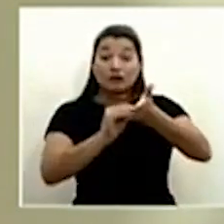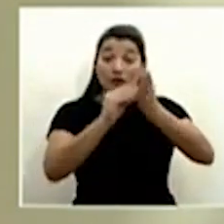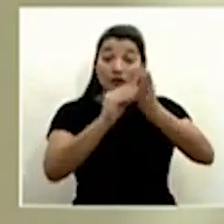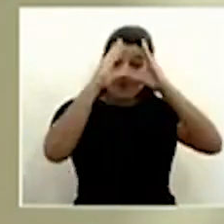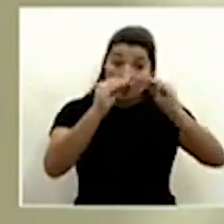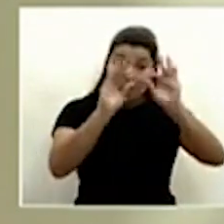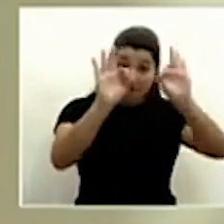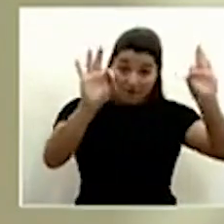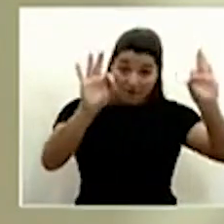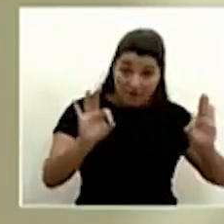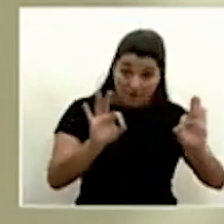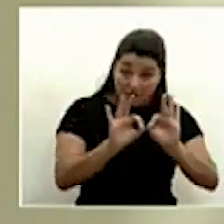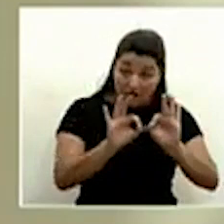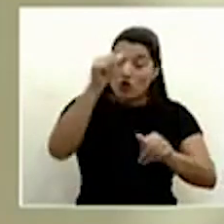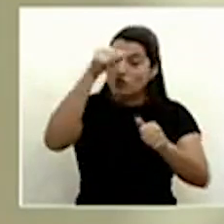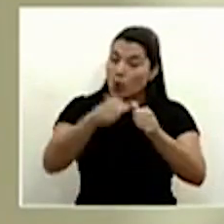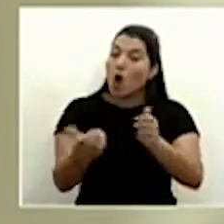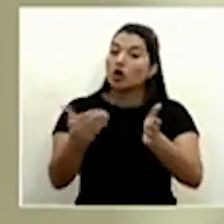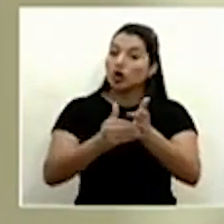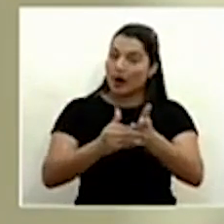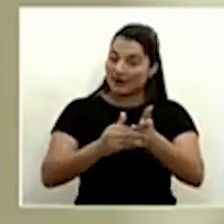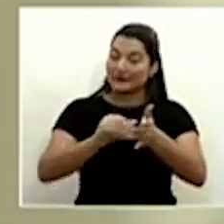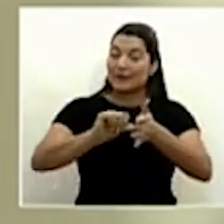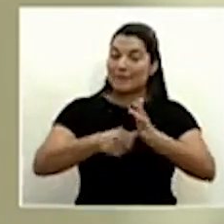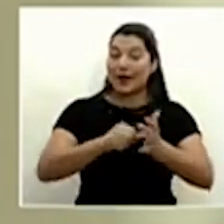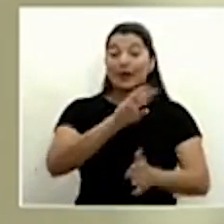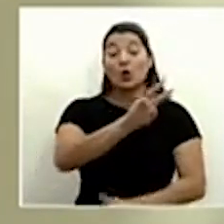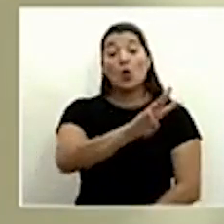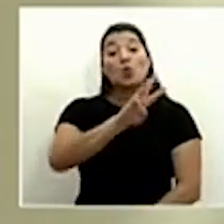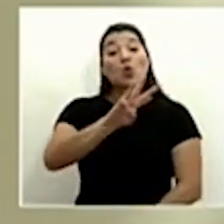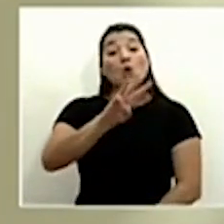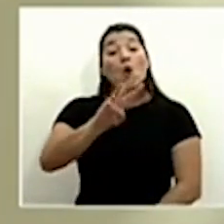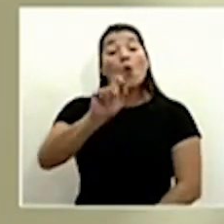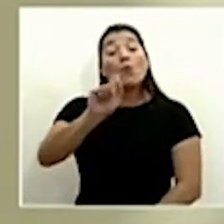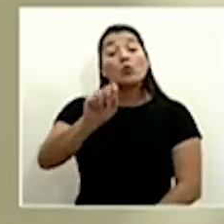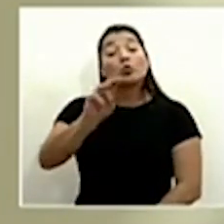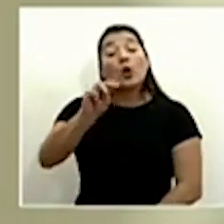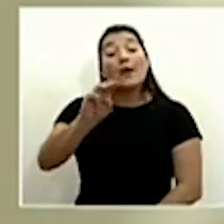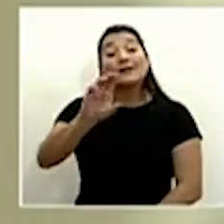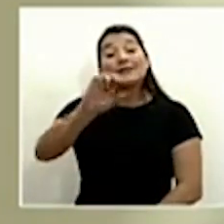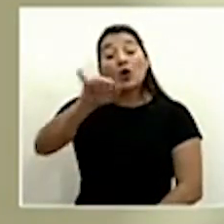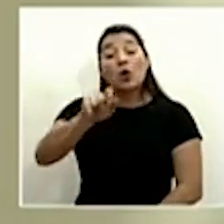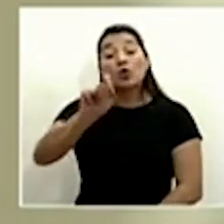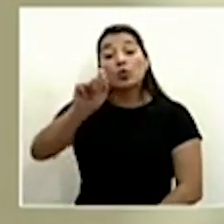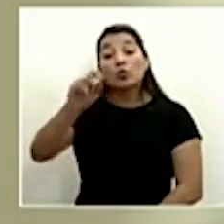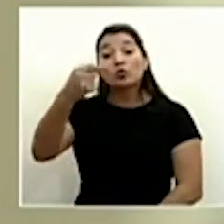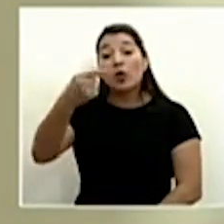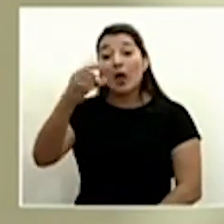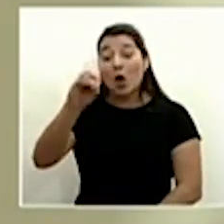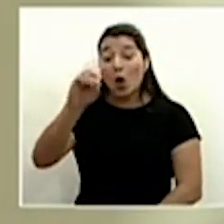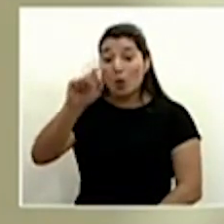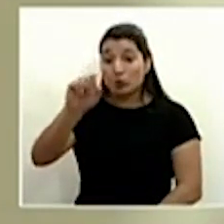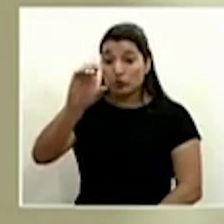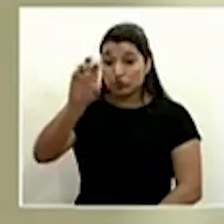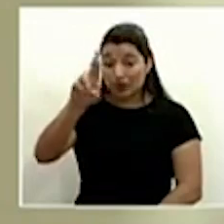recuerdo de nuevo la dirección www.msj.go.cr